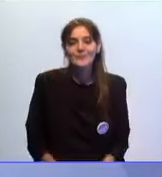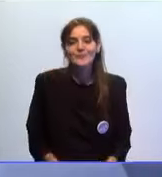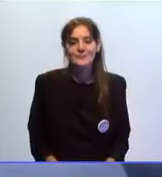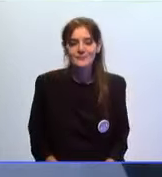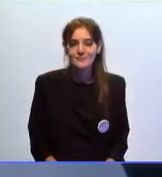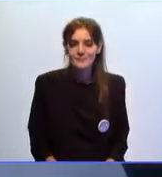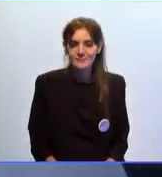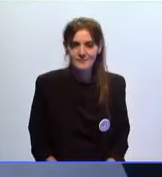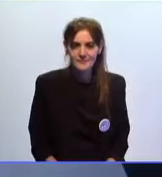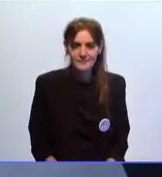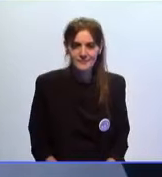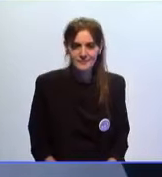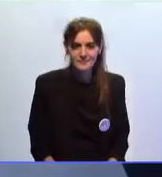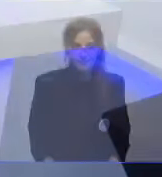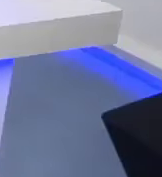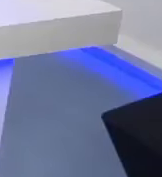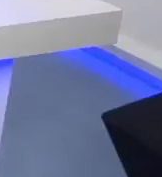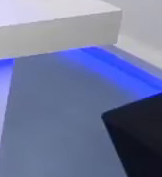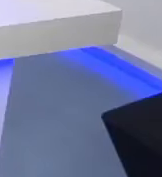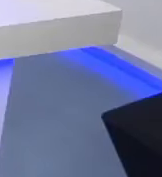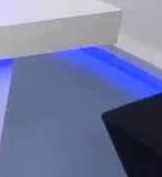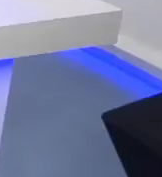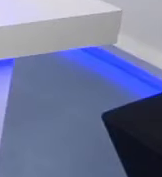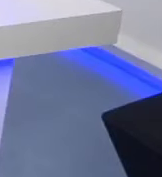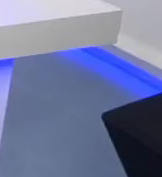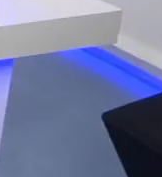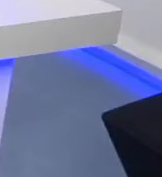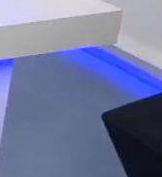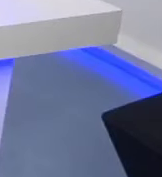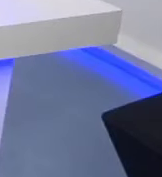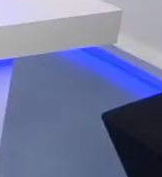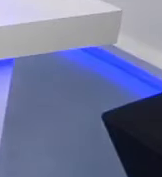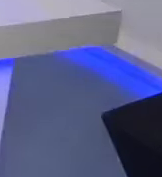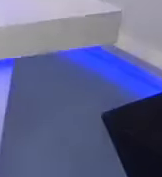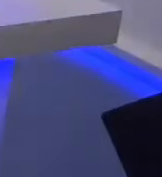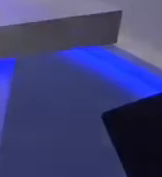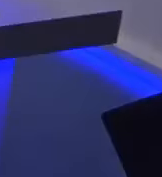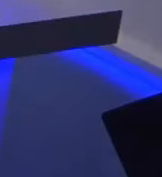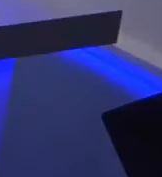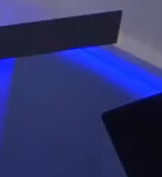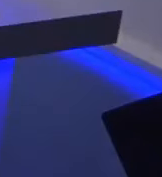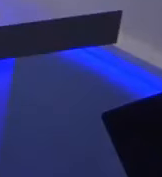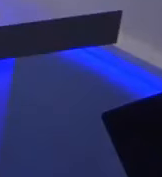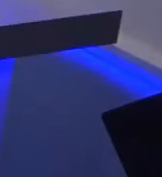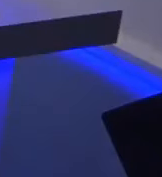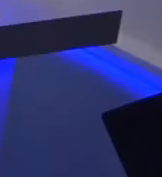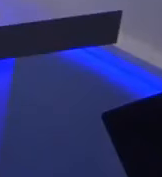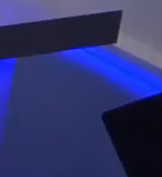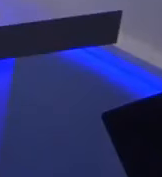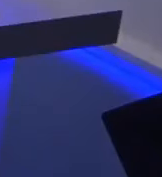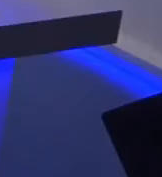adiós de las redes sociales todos los contenidos de